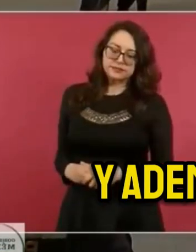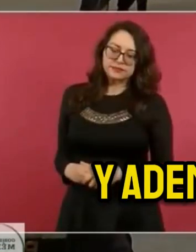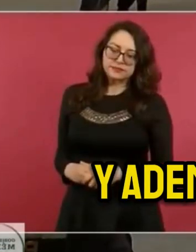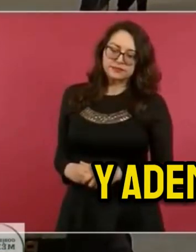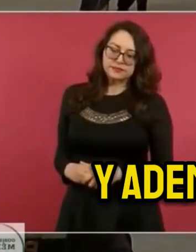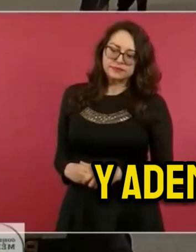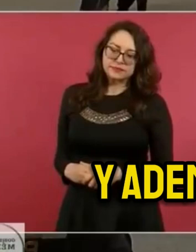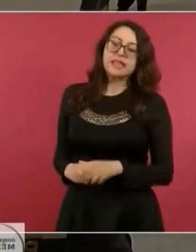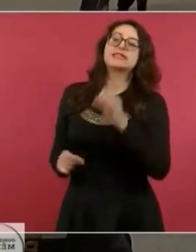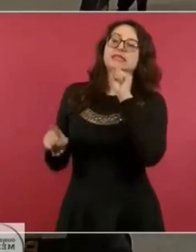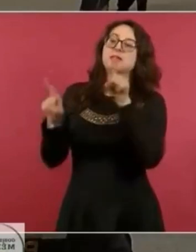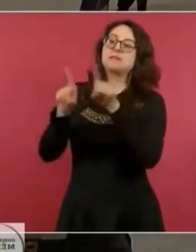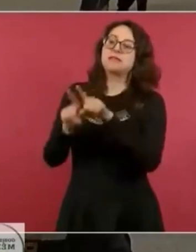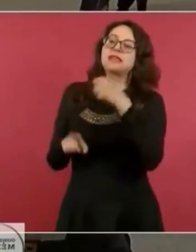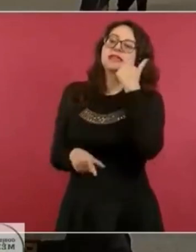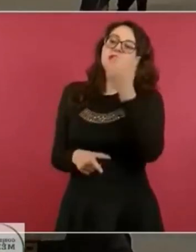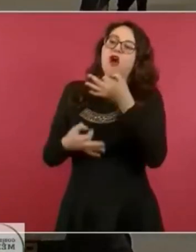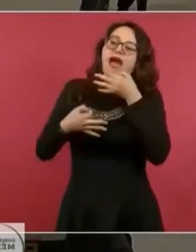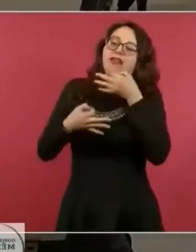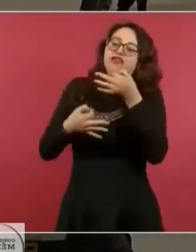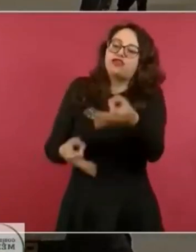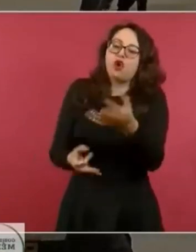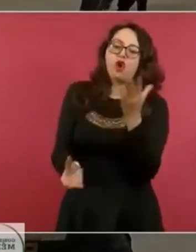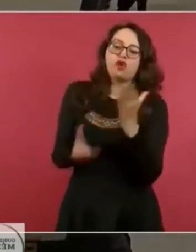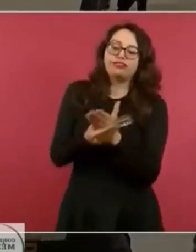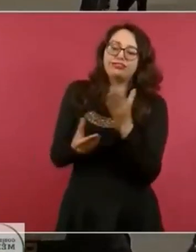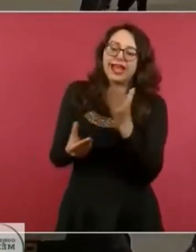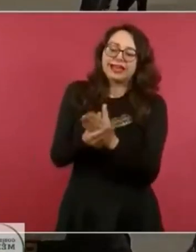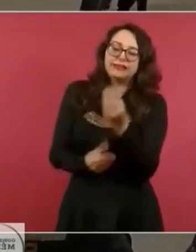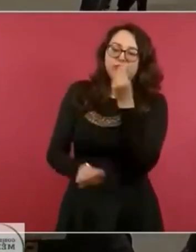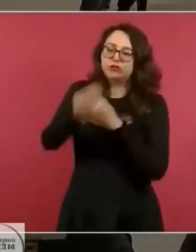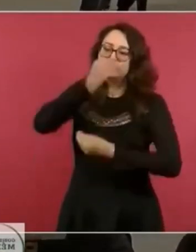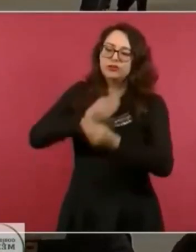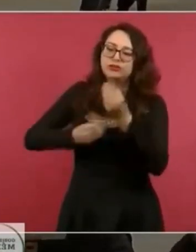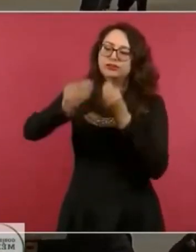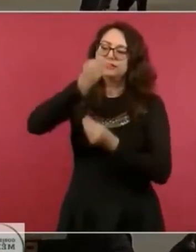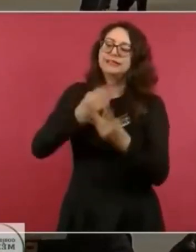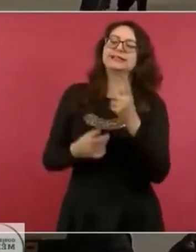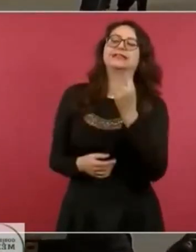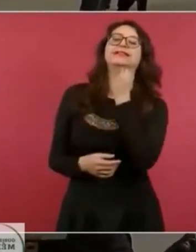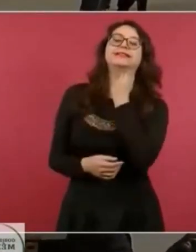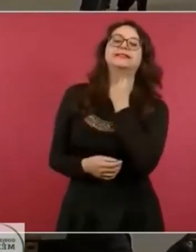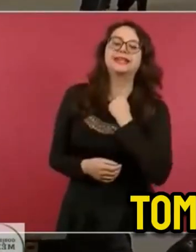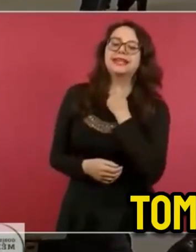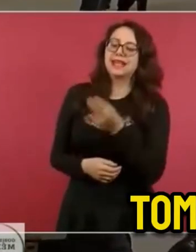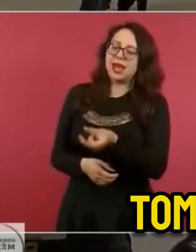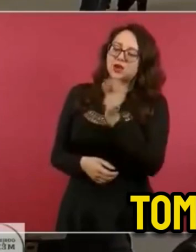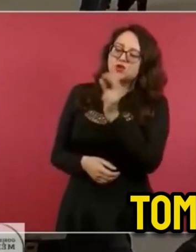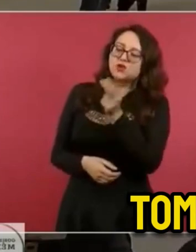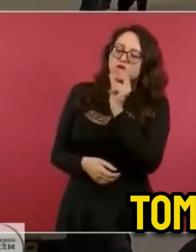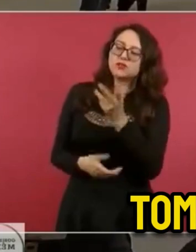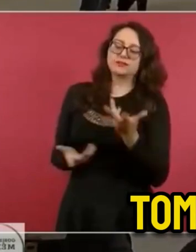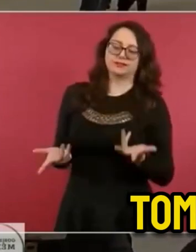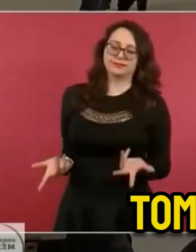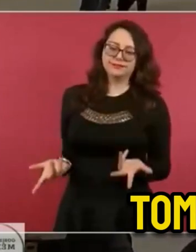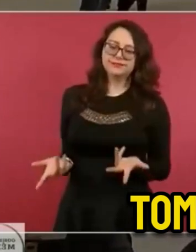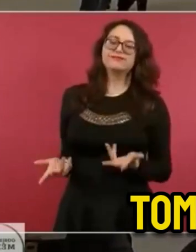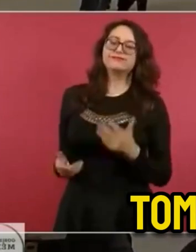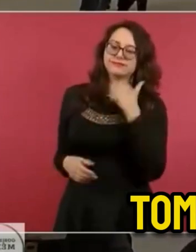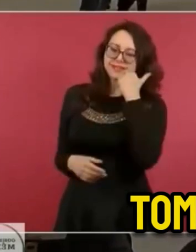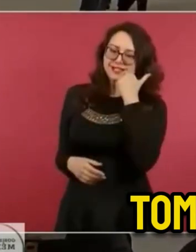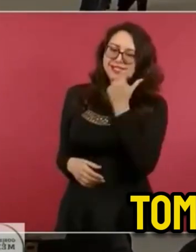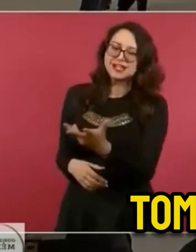ganas de comer un taquito, tomar un tequila y tomarme un